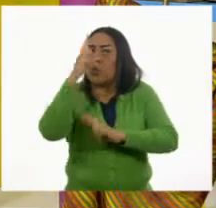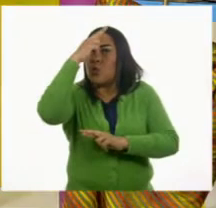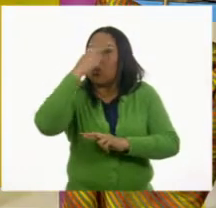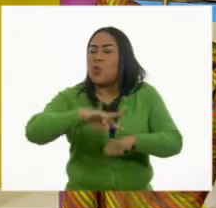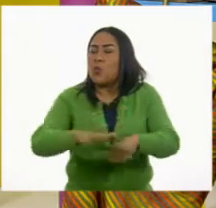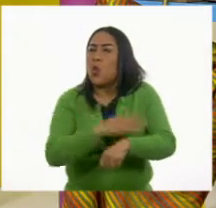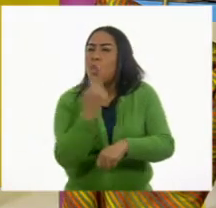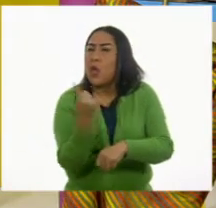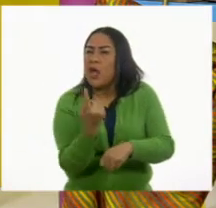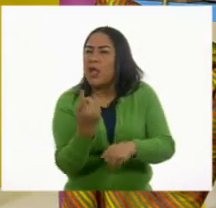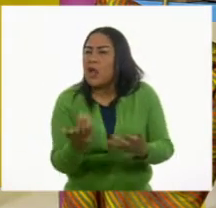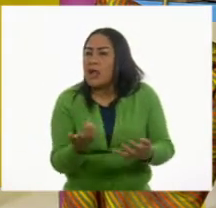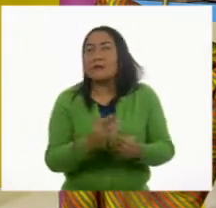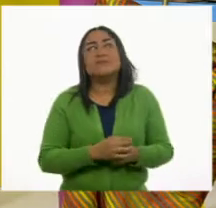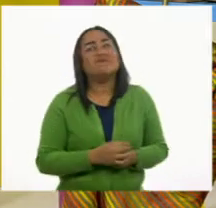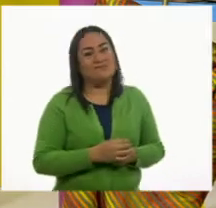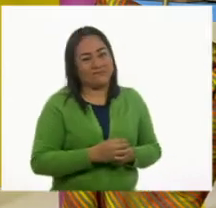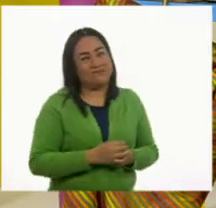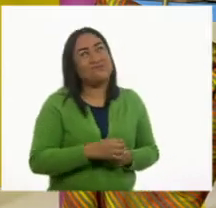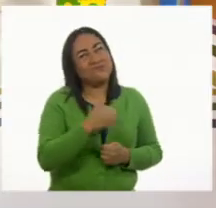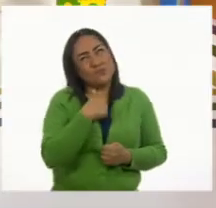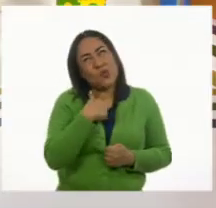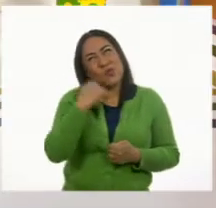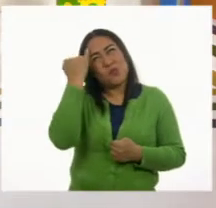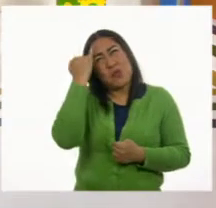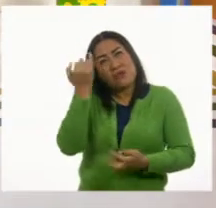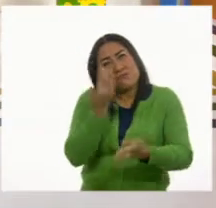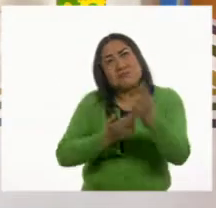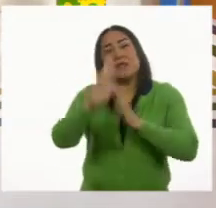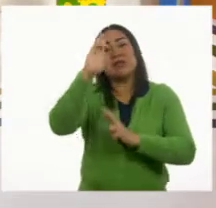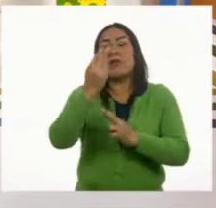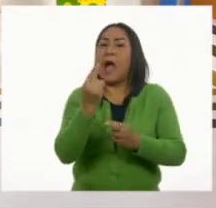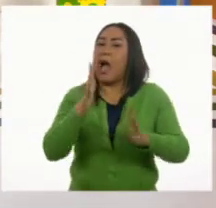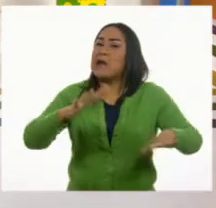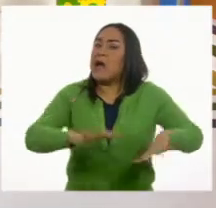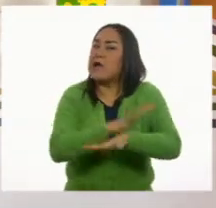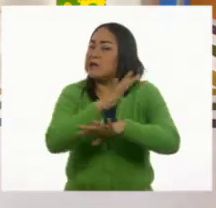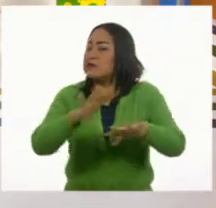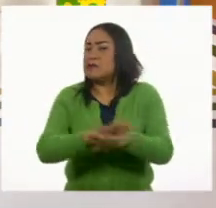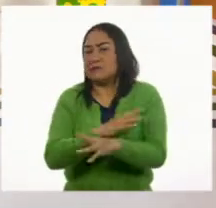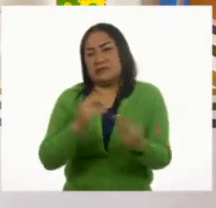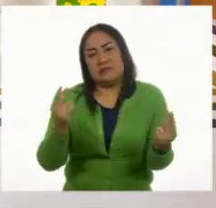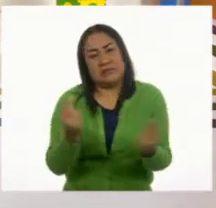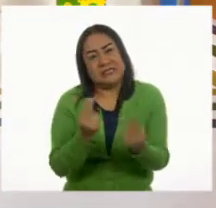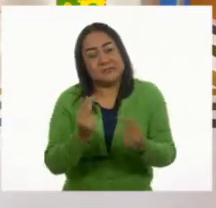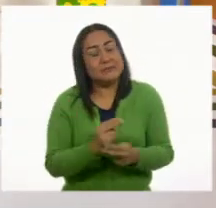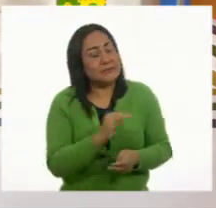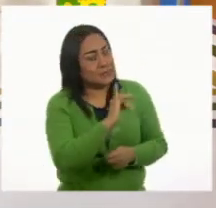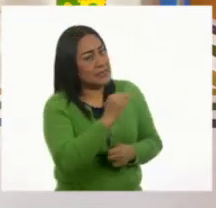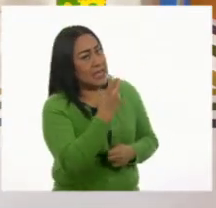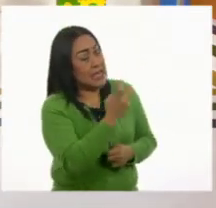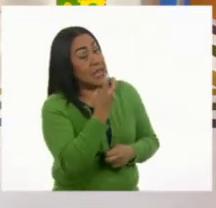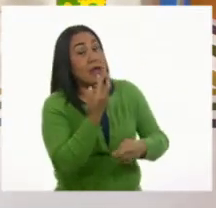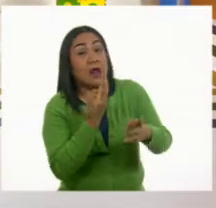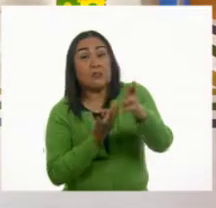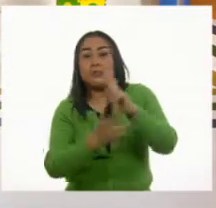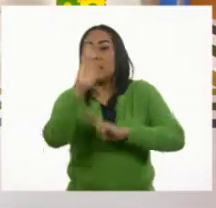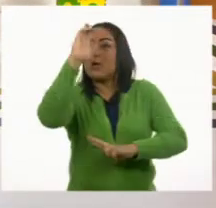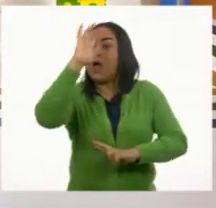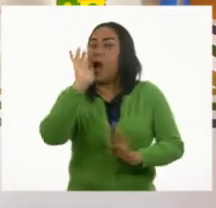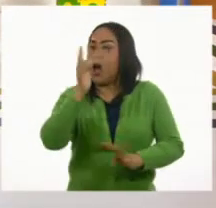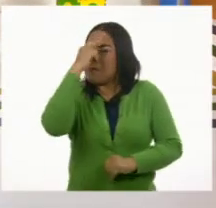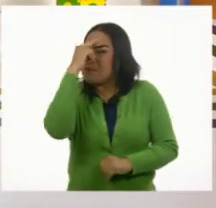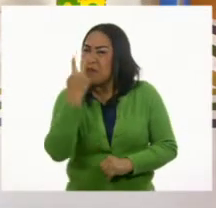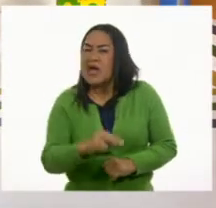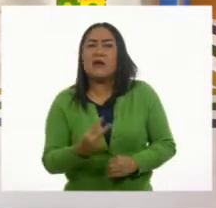imagino que porque era necesario que hubiera algunos cambios. Así es, Pilar. La Revolución Mexicana fue necesaria porque